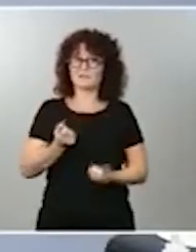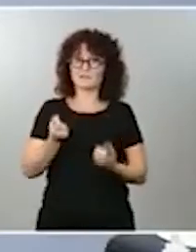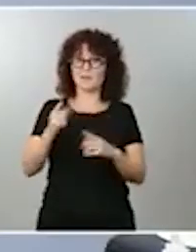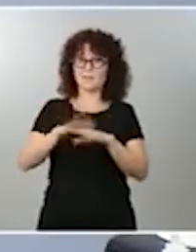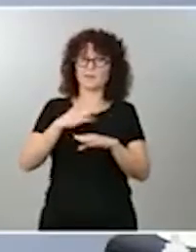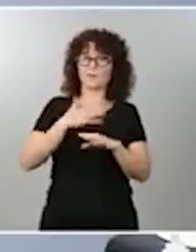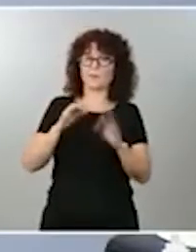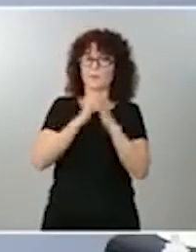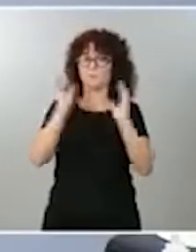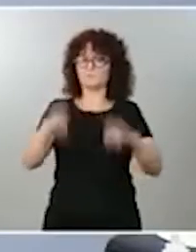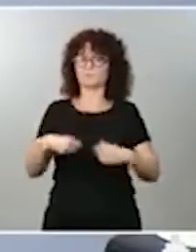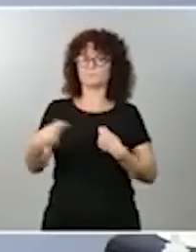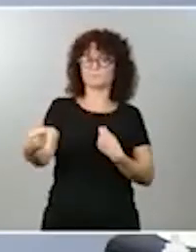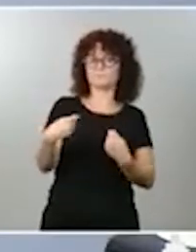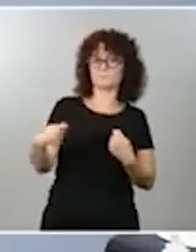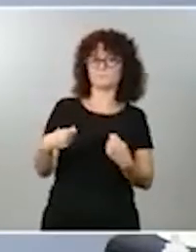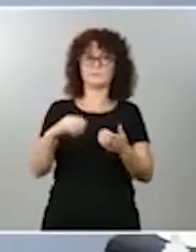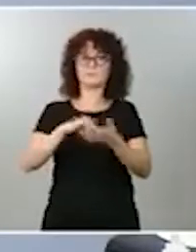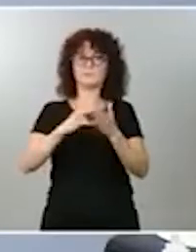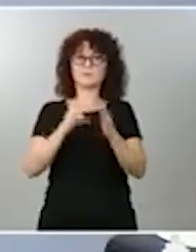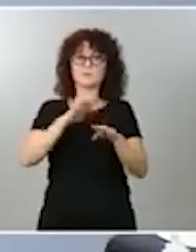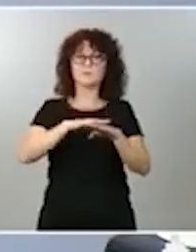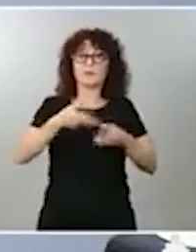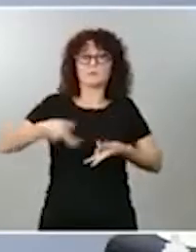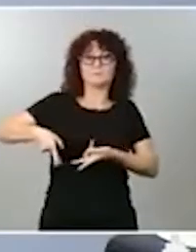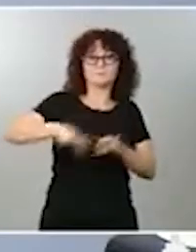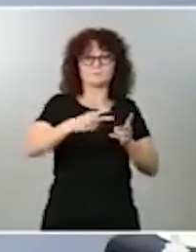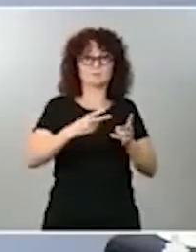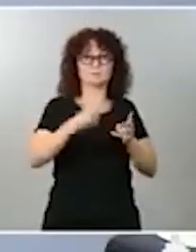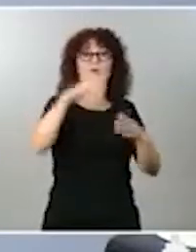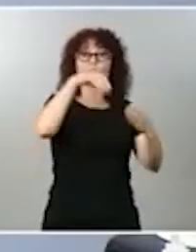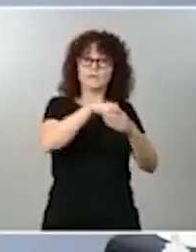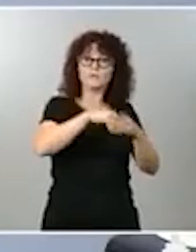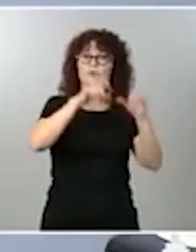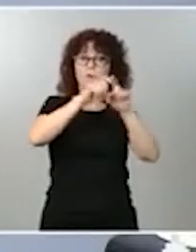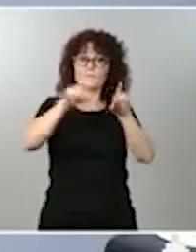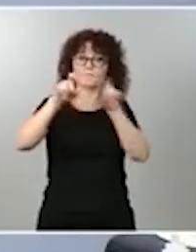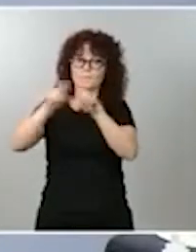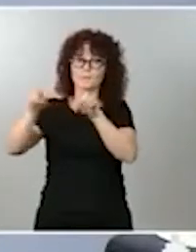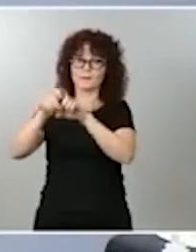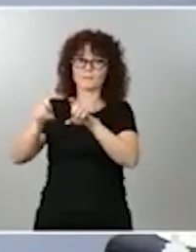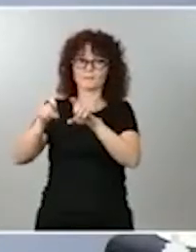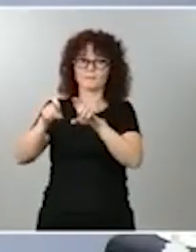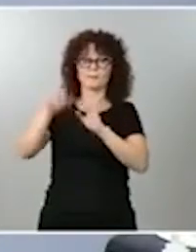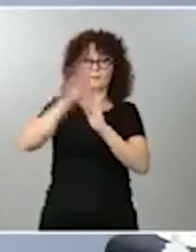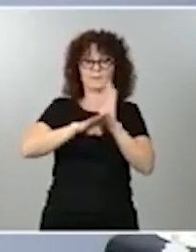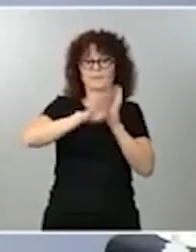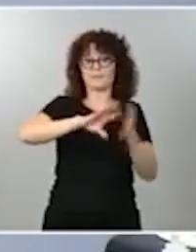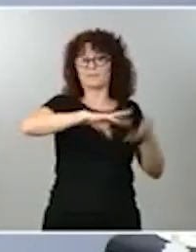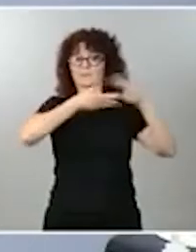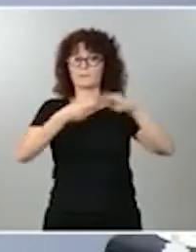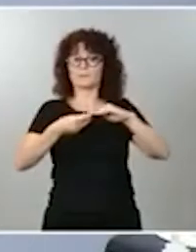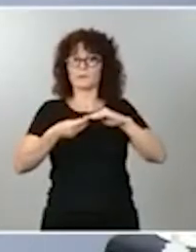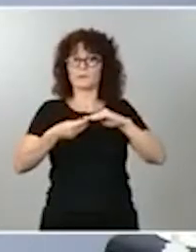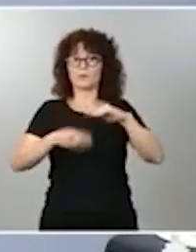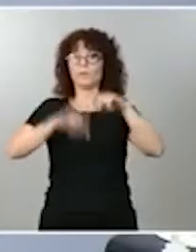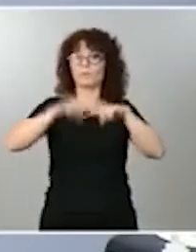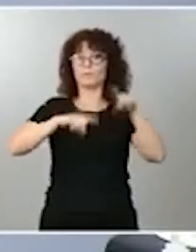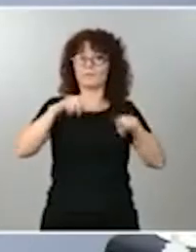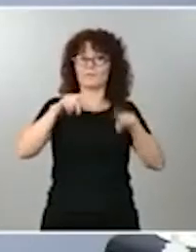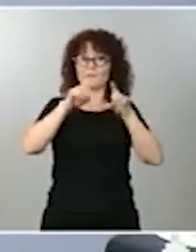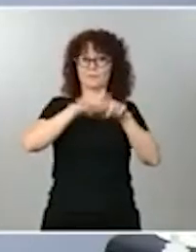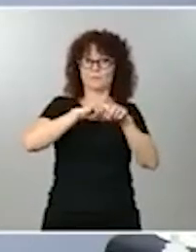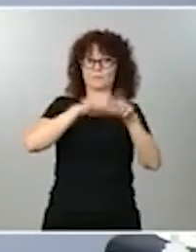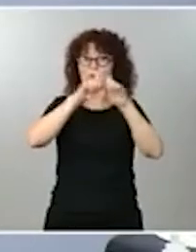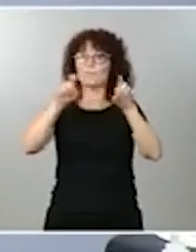negociar los mecanismos que les permitan en cada empresa y adaptando las medidas a la realidad de cada empresa, que les permitan superar